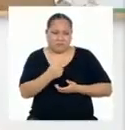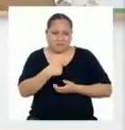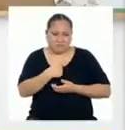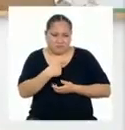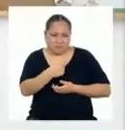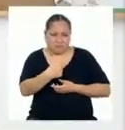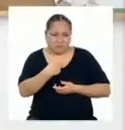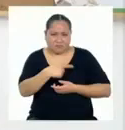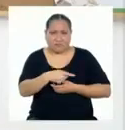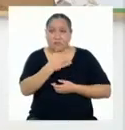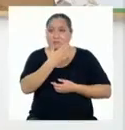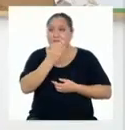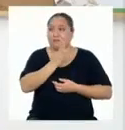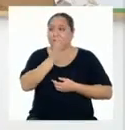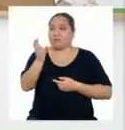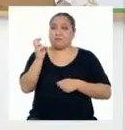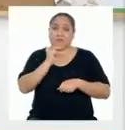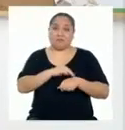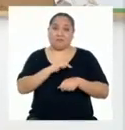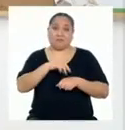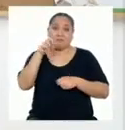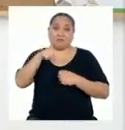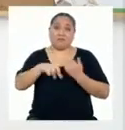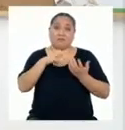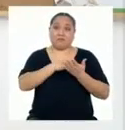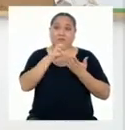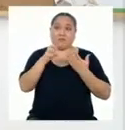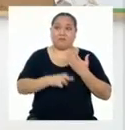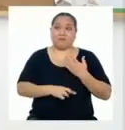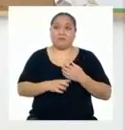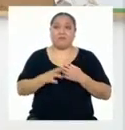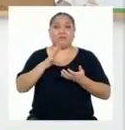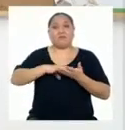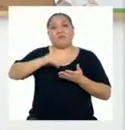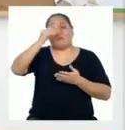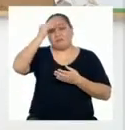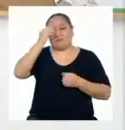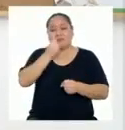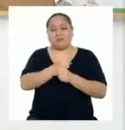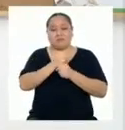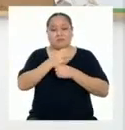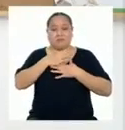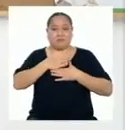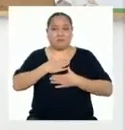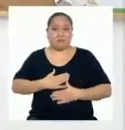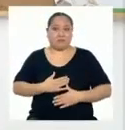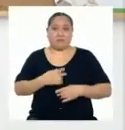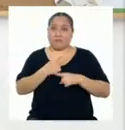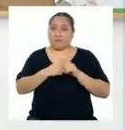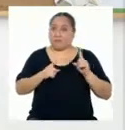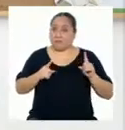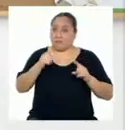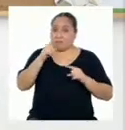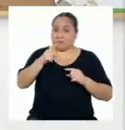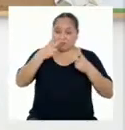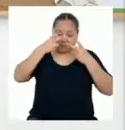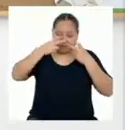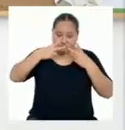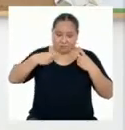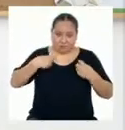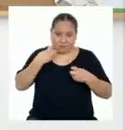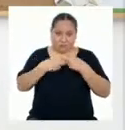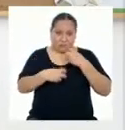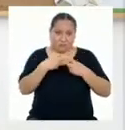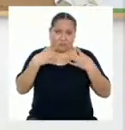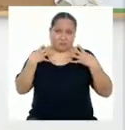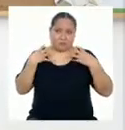Mejor ir a un médico. Recuerda que en este programa aprendemos sobre el funcionamiento de nuestro cuerpo. Pero si quieres diagnosticar algún